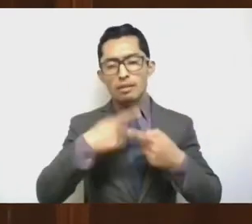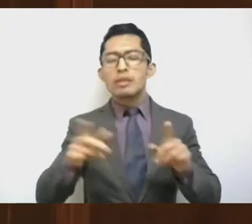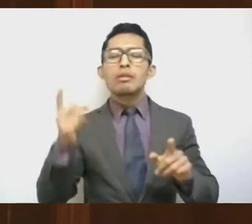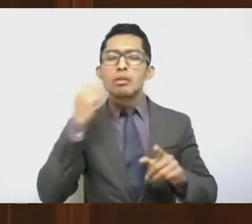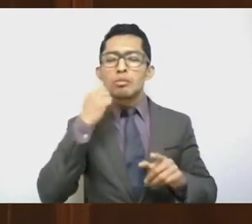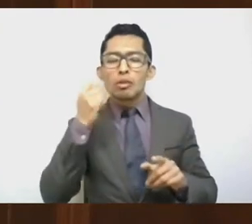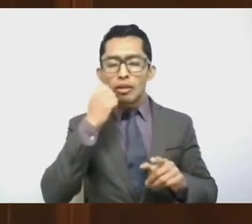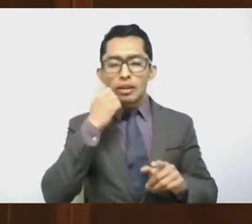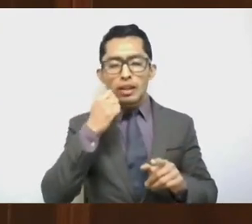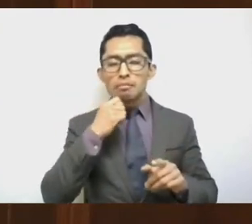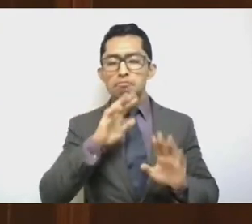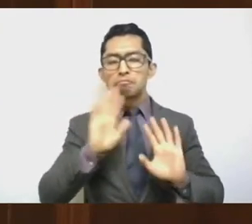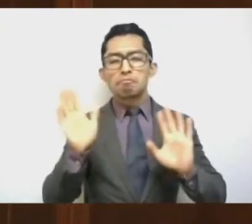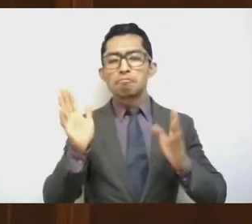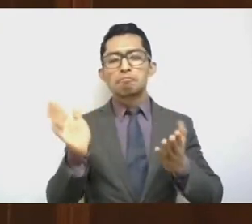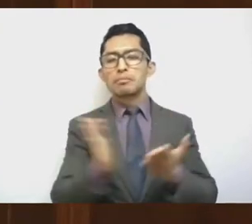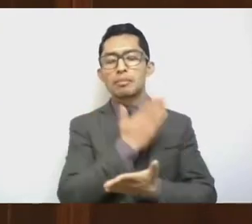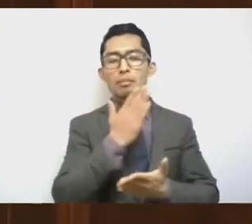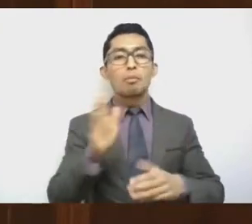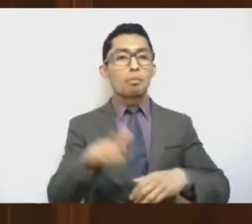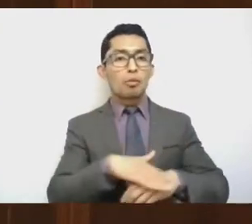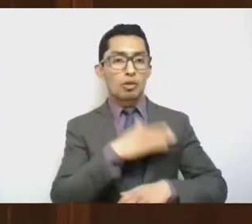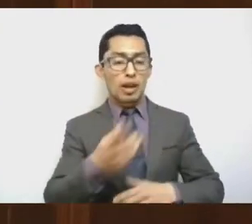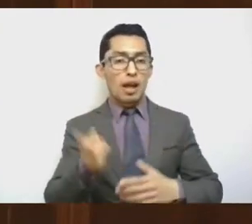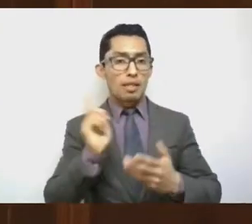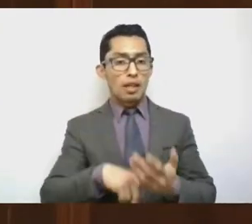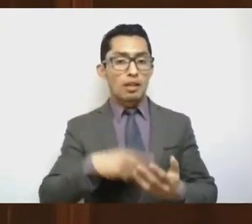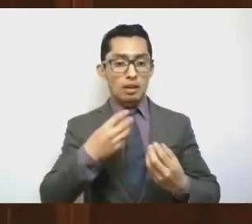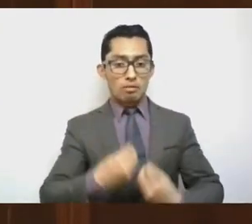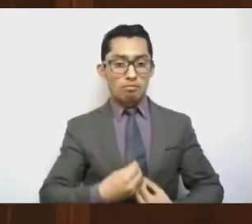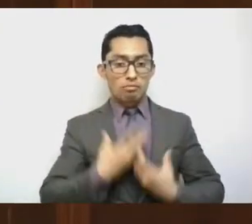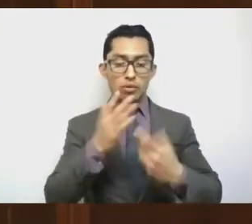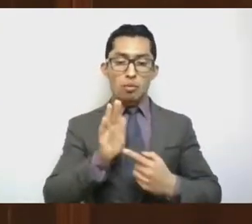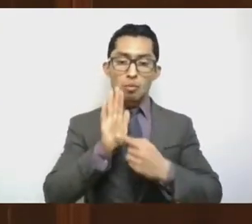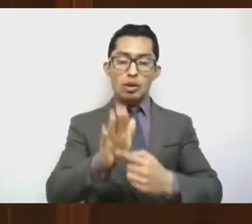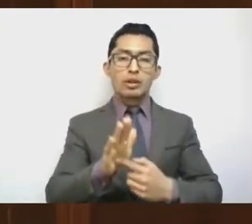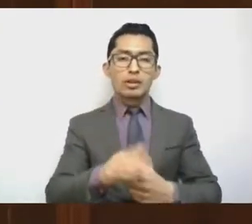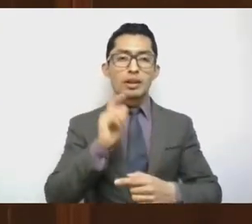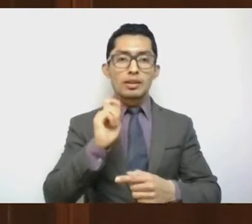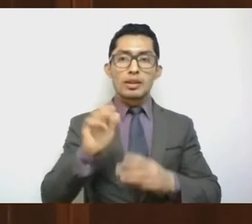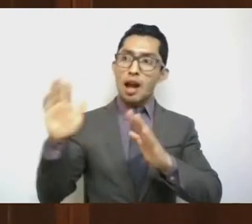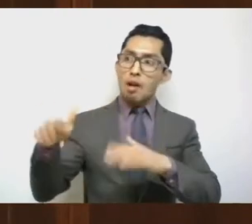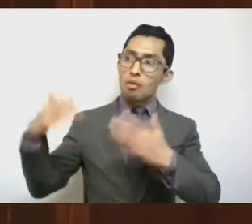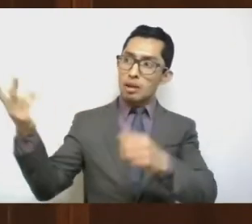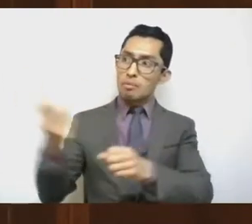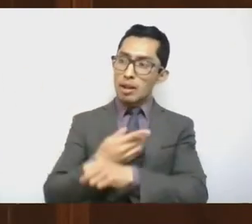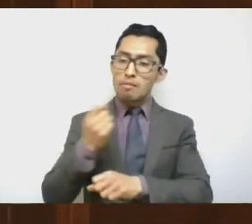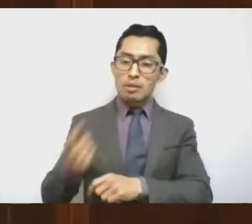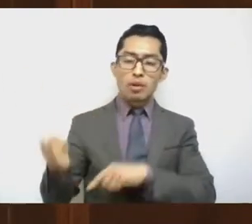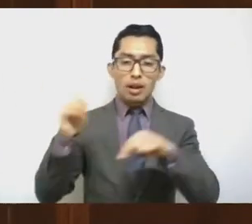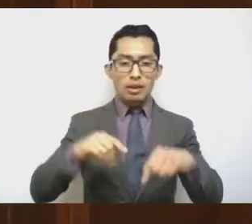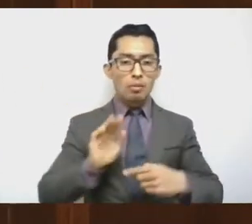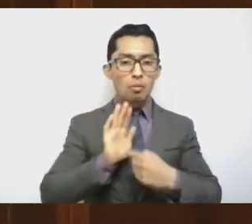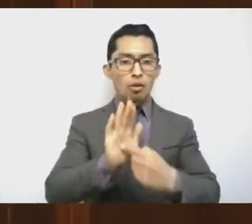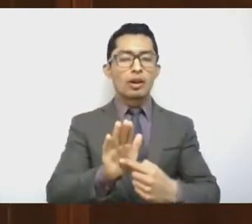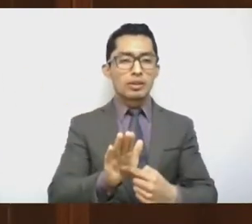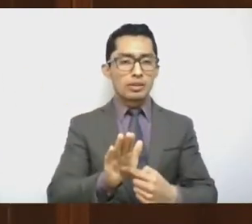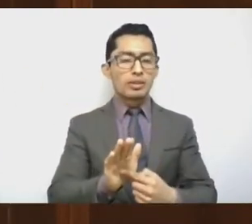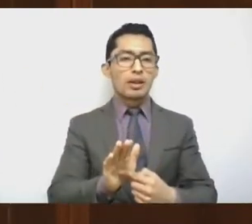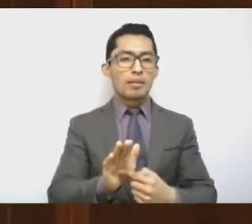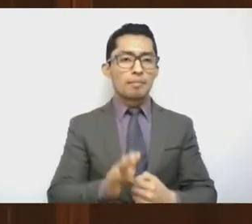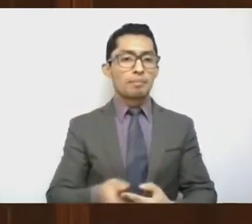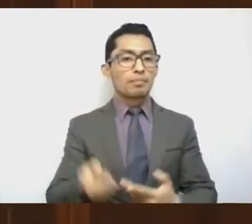lo que aquí se refleja es precisamente lo que sucede afuera. Lo que aquí se